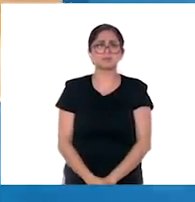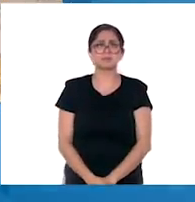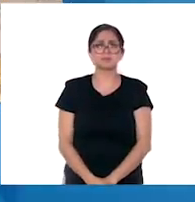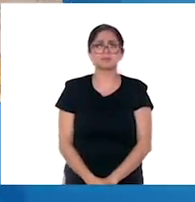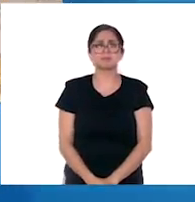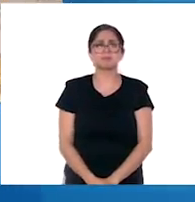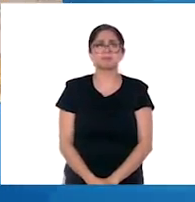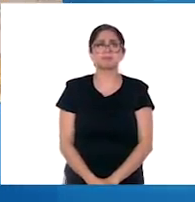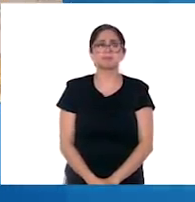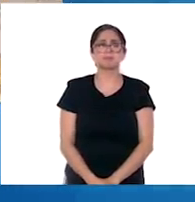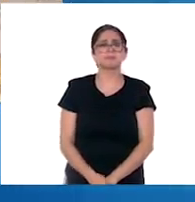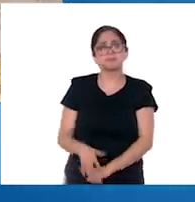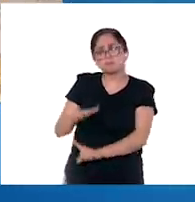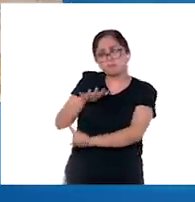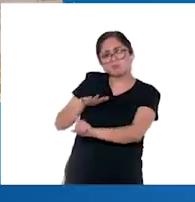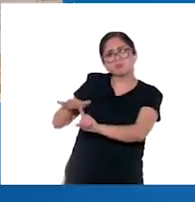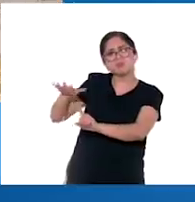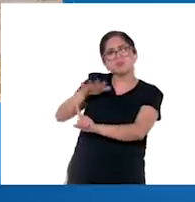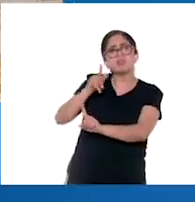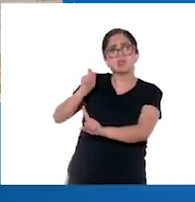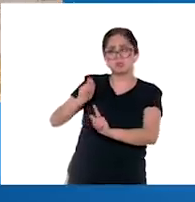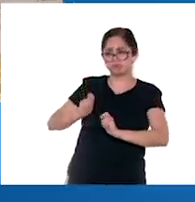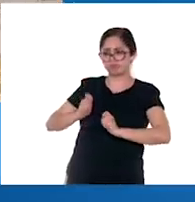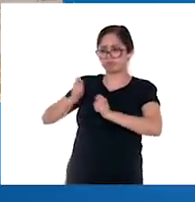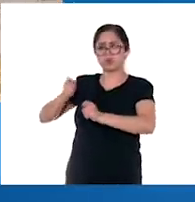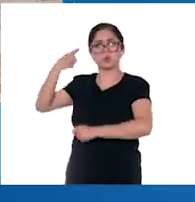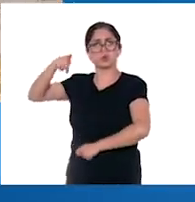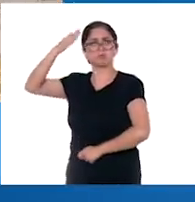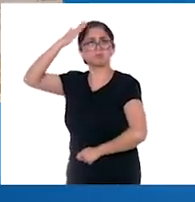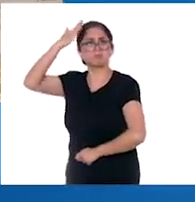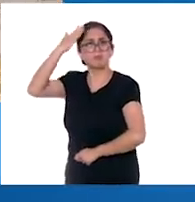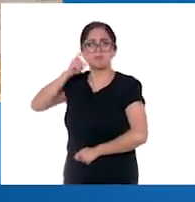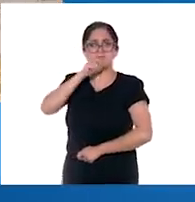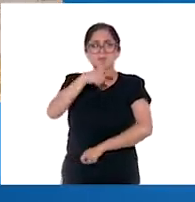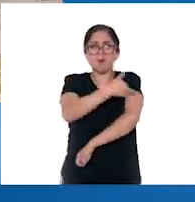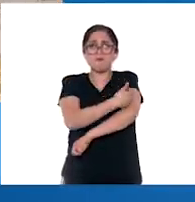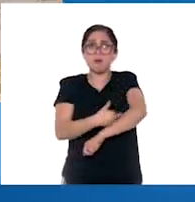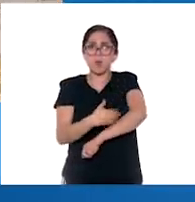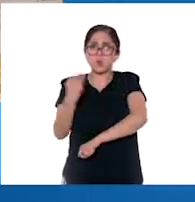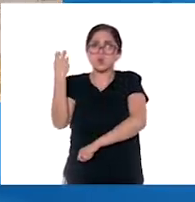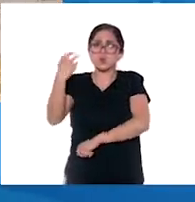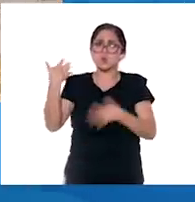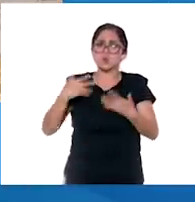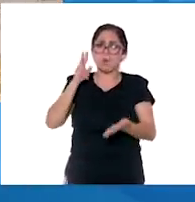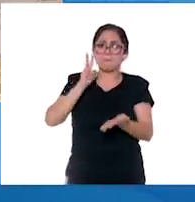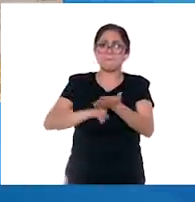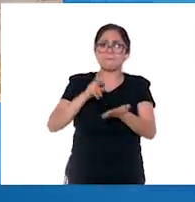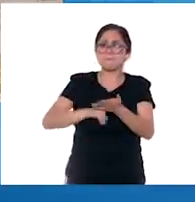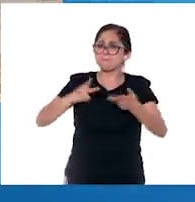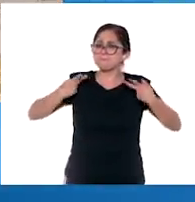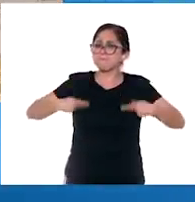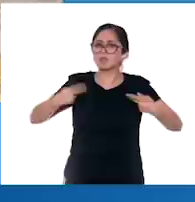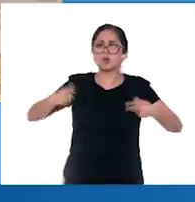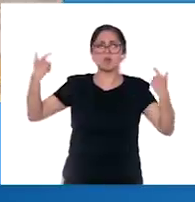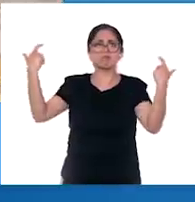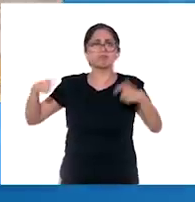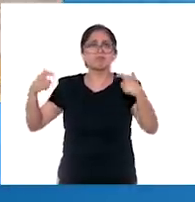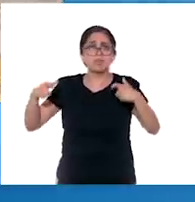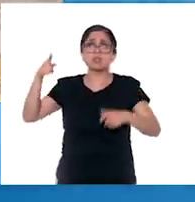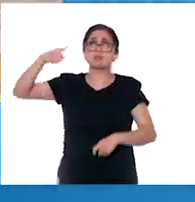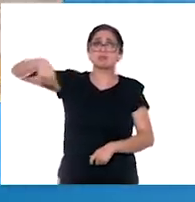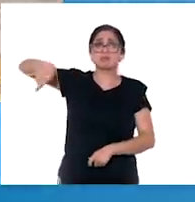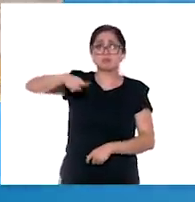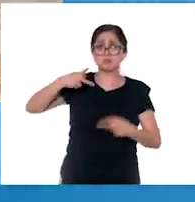Sociedad Los títulos nobiliarios y el origen familiar se consideraban muy importantes para las élites. Y tanto la nobleza